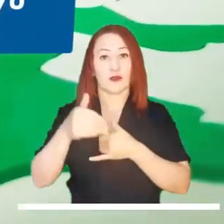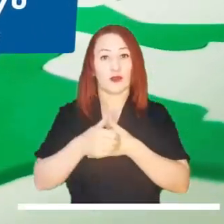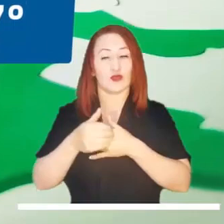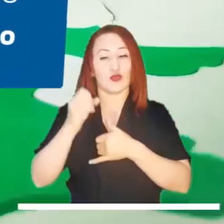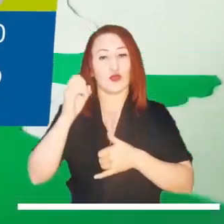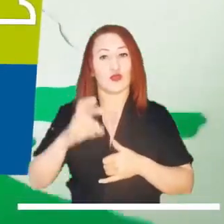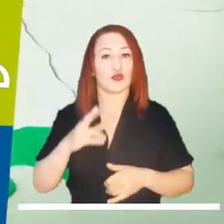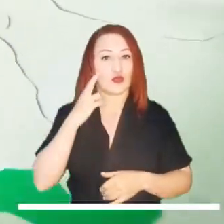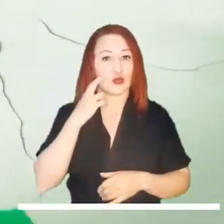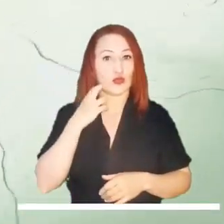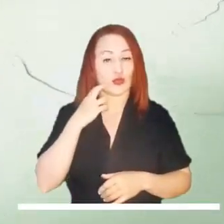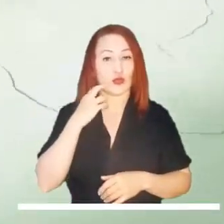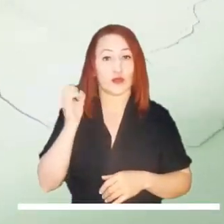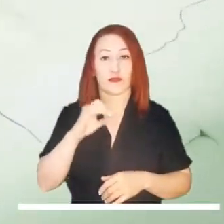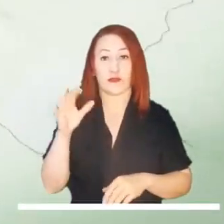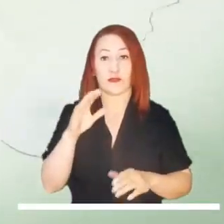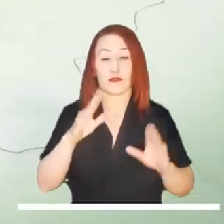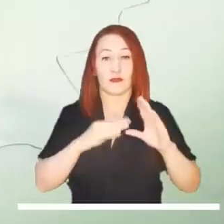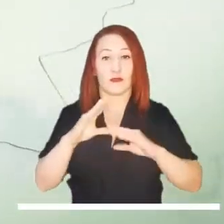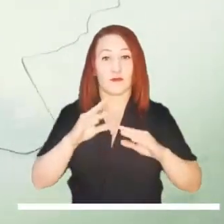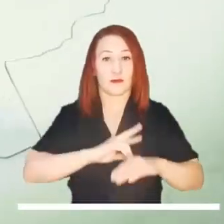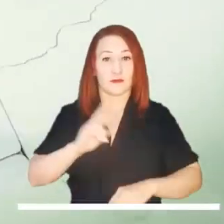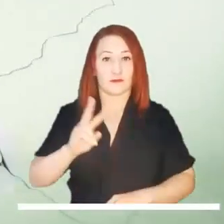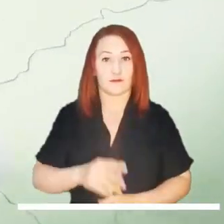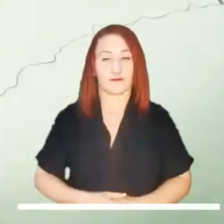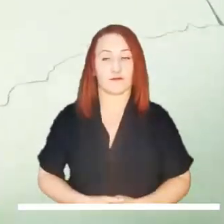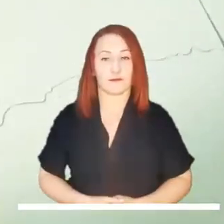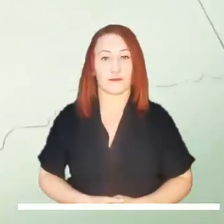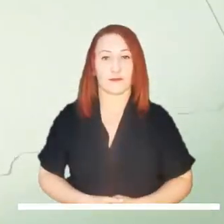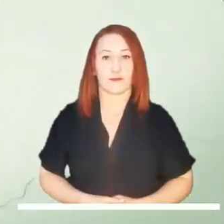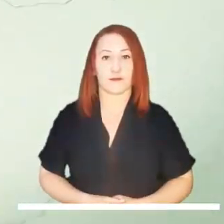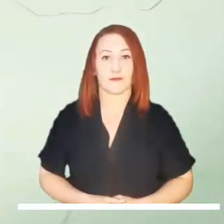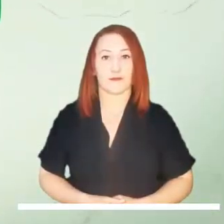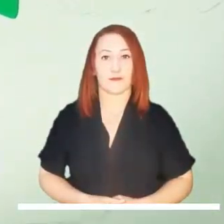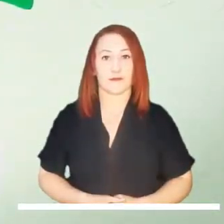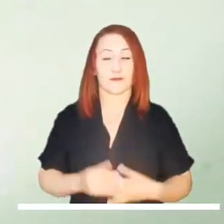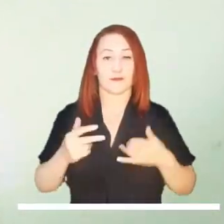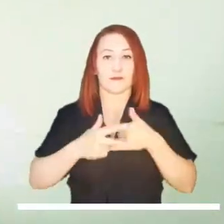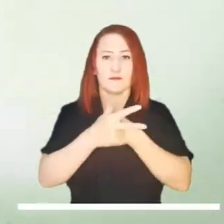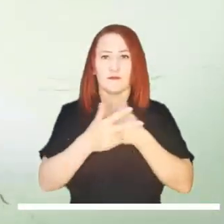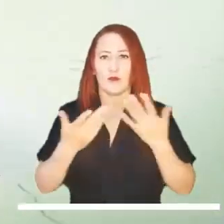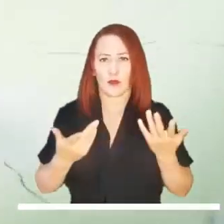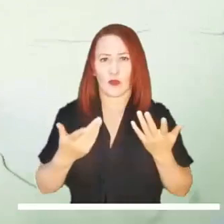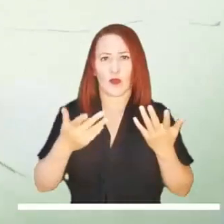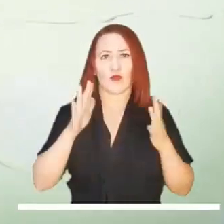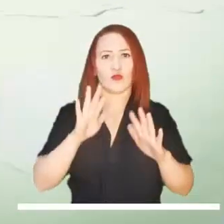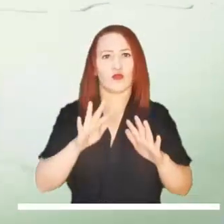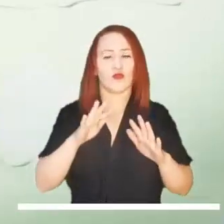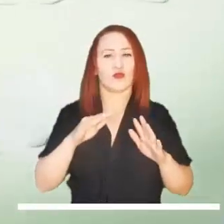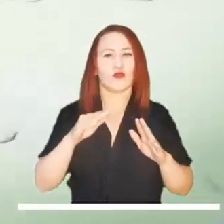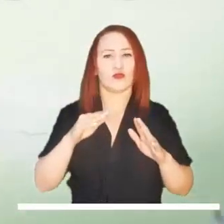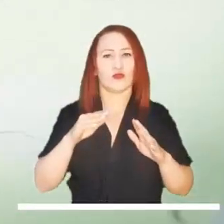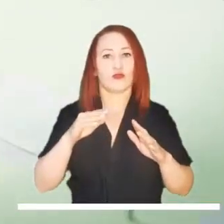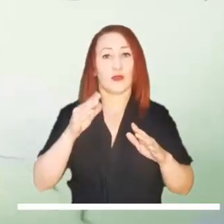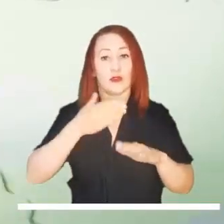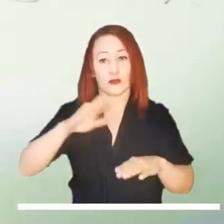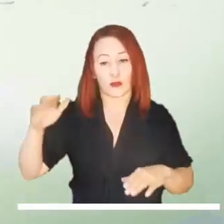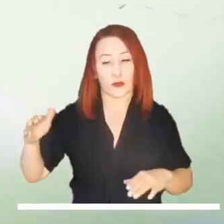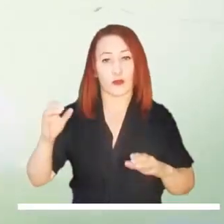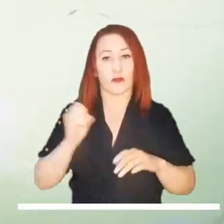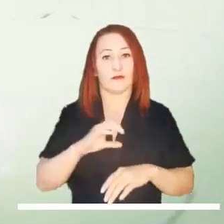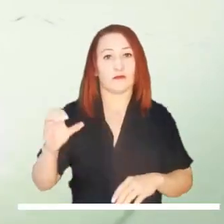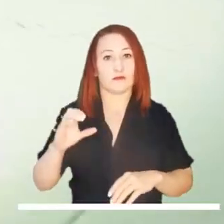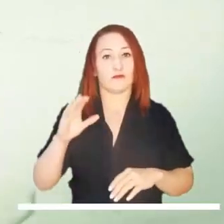centro y sur de Chocó y al occidente de Cauca y Valle del Cauca. En la región andina, algunas lluvias en sectores dispersos de